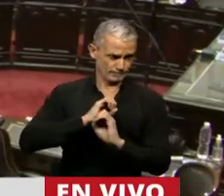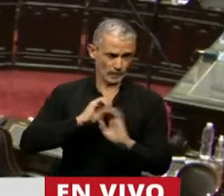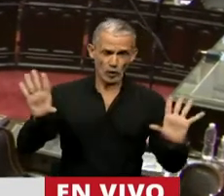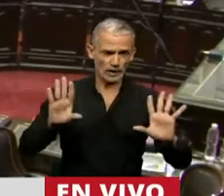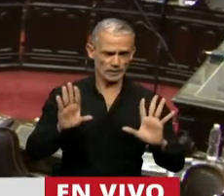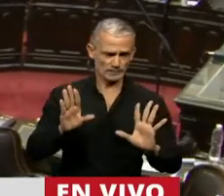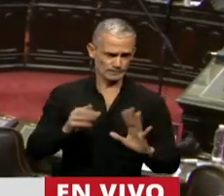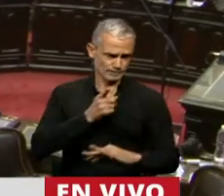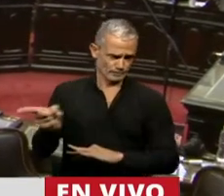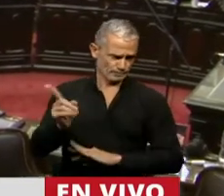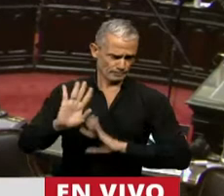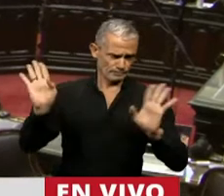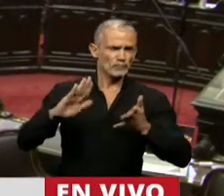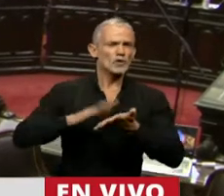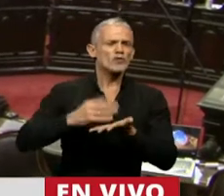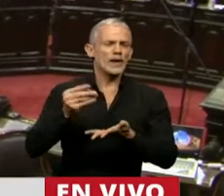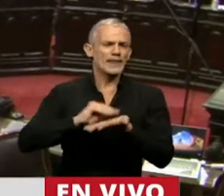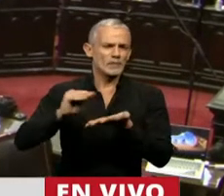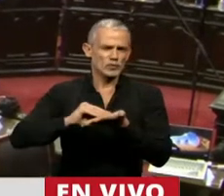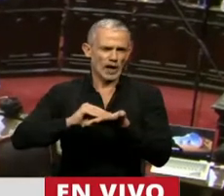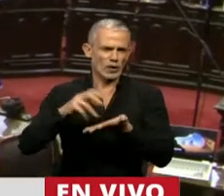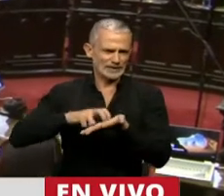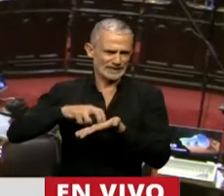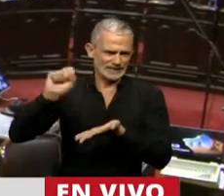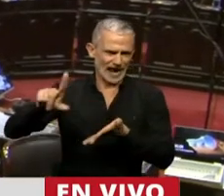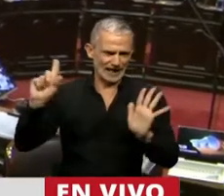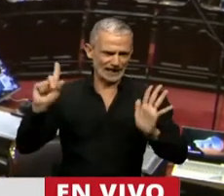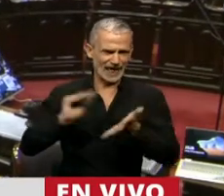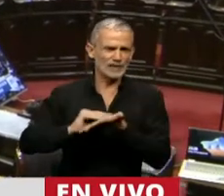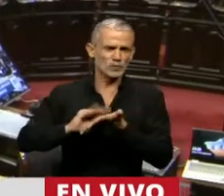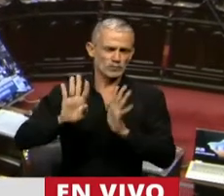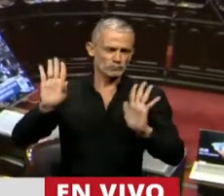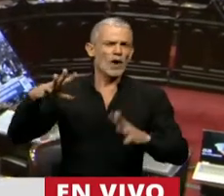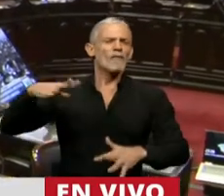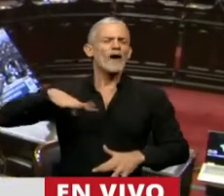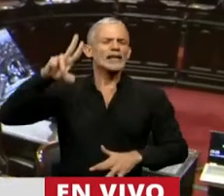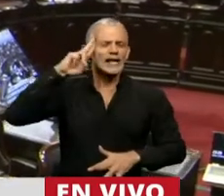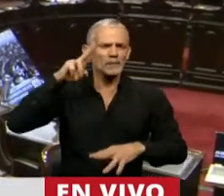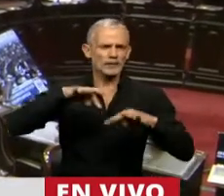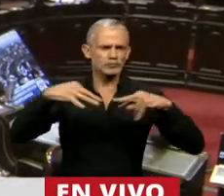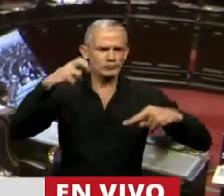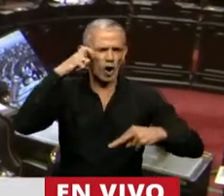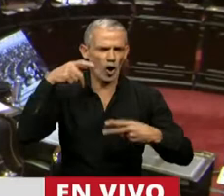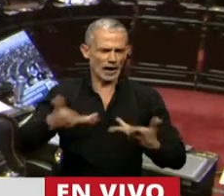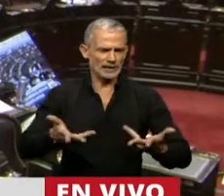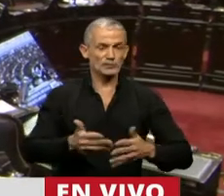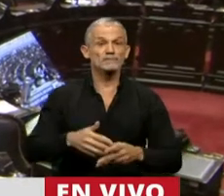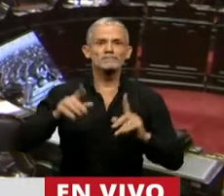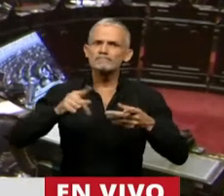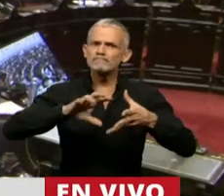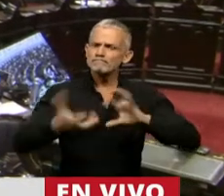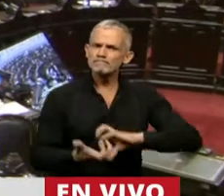adelante en relación al diputado de Salta. Creo que es una falta de respeto al cuerpo que